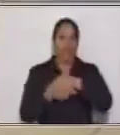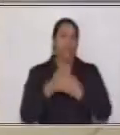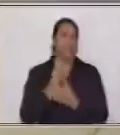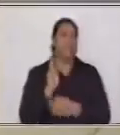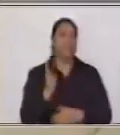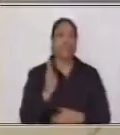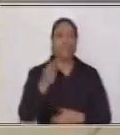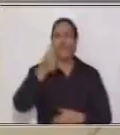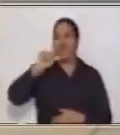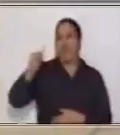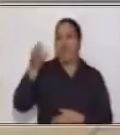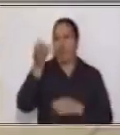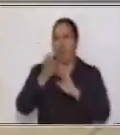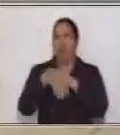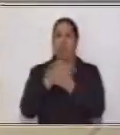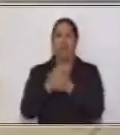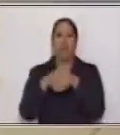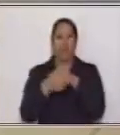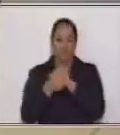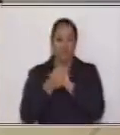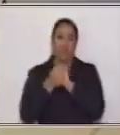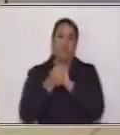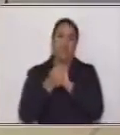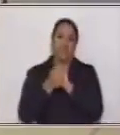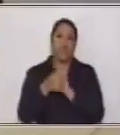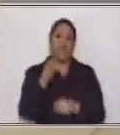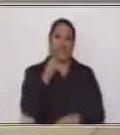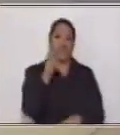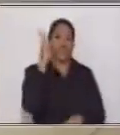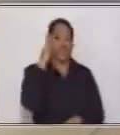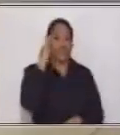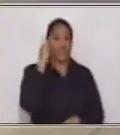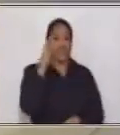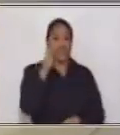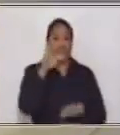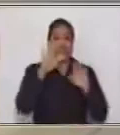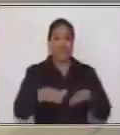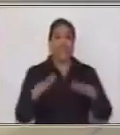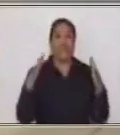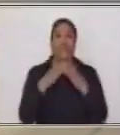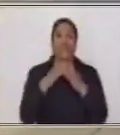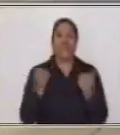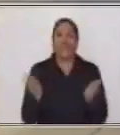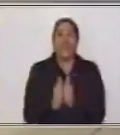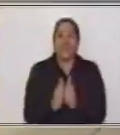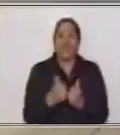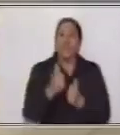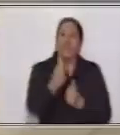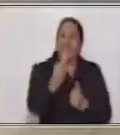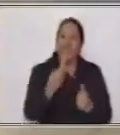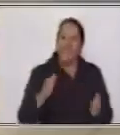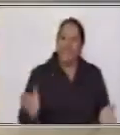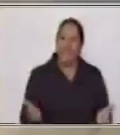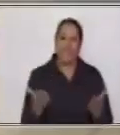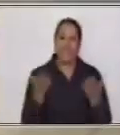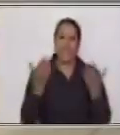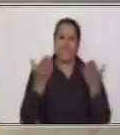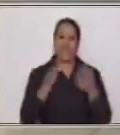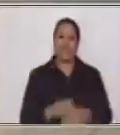con agua y jabón. Recuerda, quédate en casa. Juntos saldremos adelante.